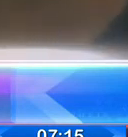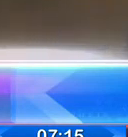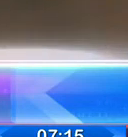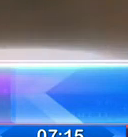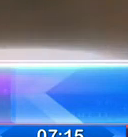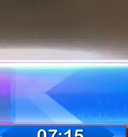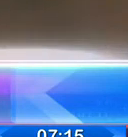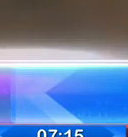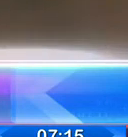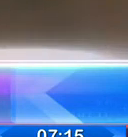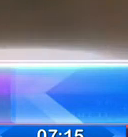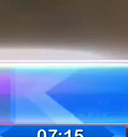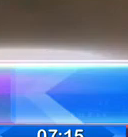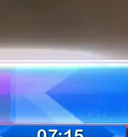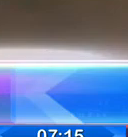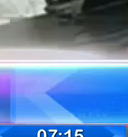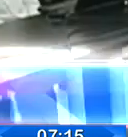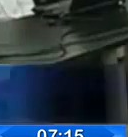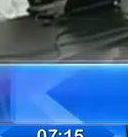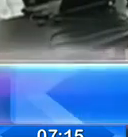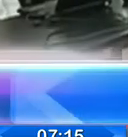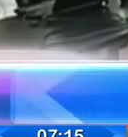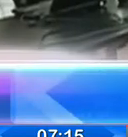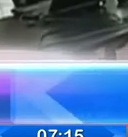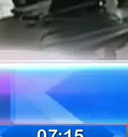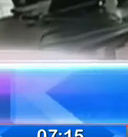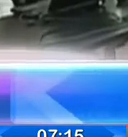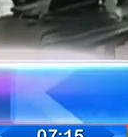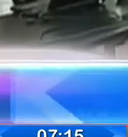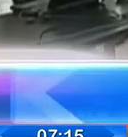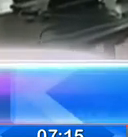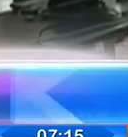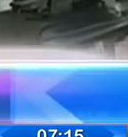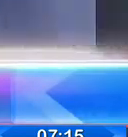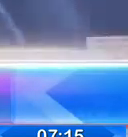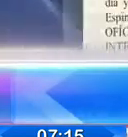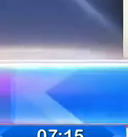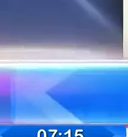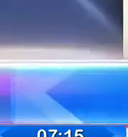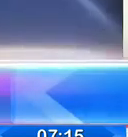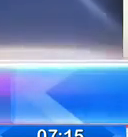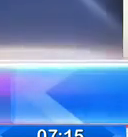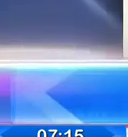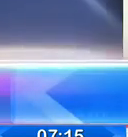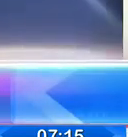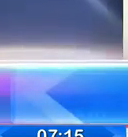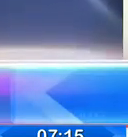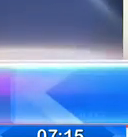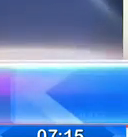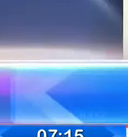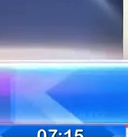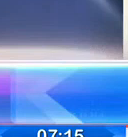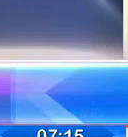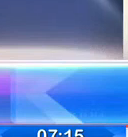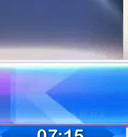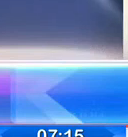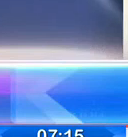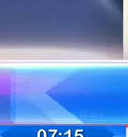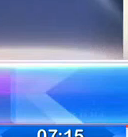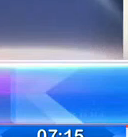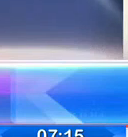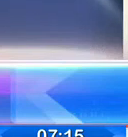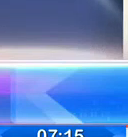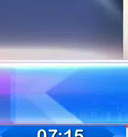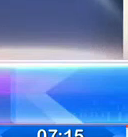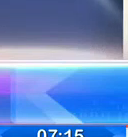intereses y recargos. Bueno, vamos a contarles también al retornar que el exsecretario de Administración Pública, Vinicio Alvarado, va a rendir su versión libre